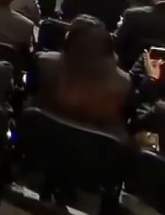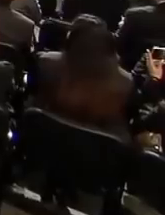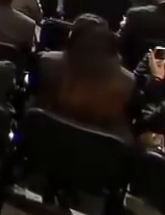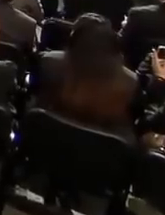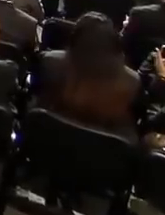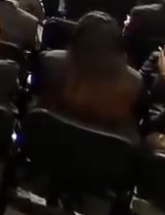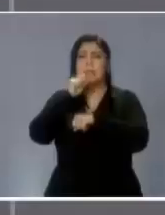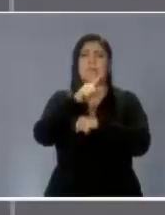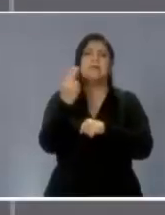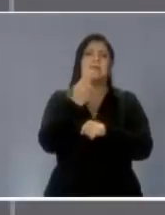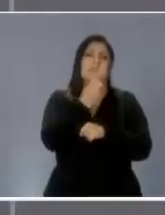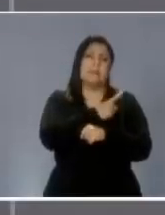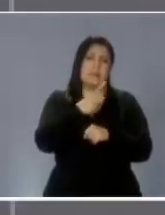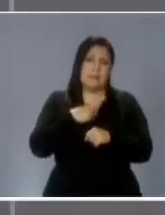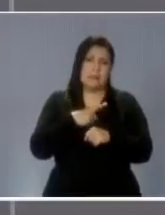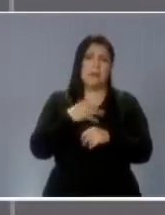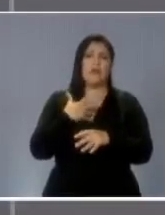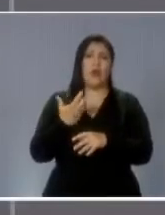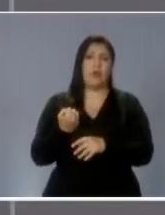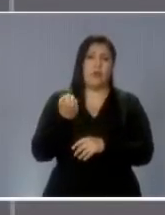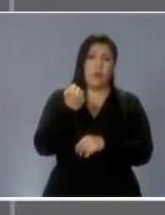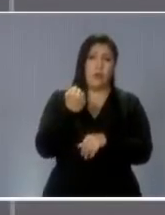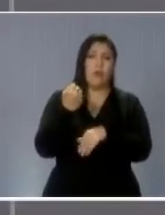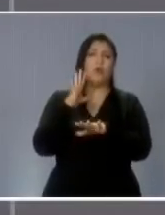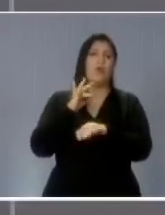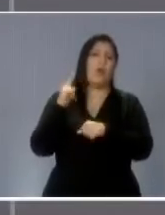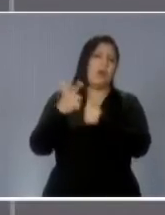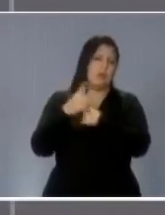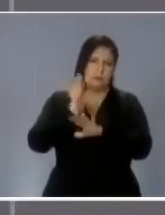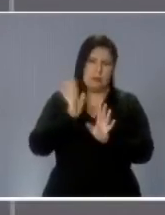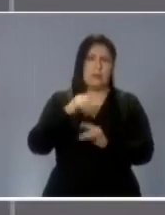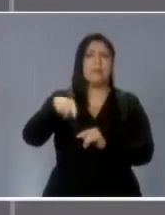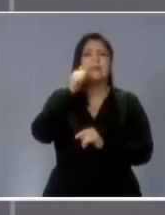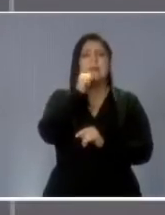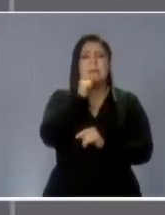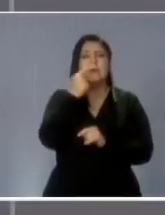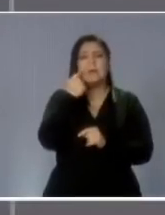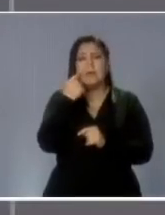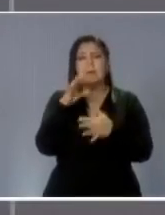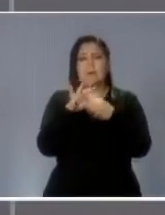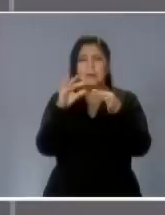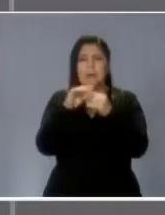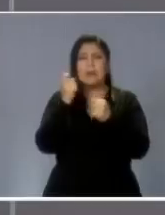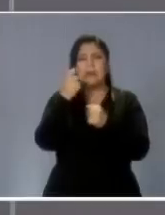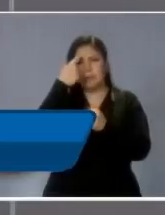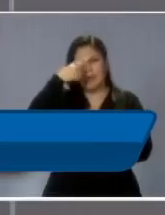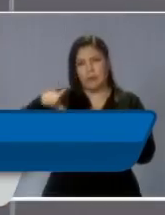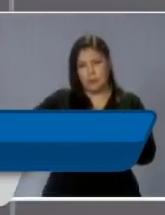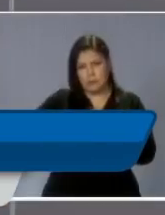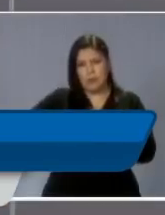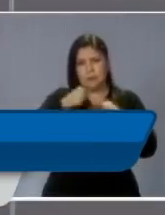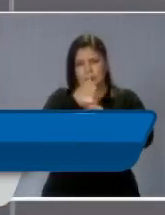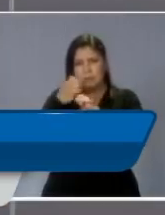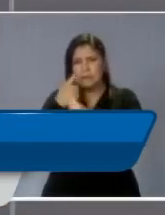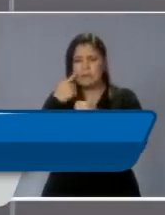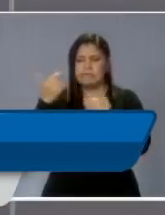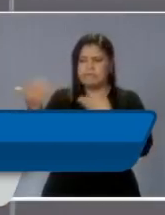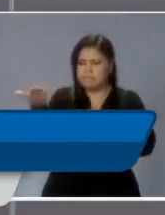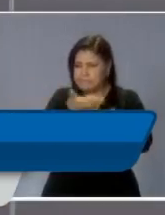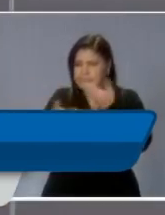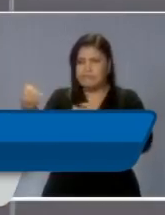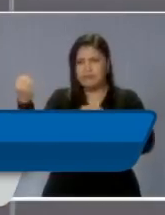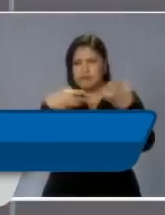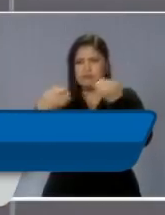vías para fortalecer las instituciones. Privilegiamos la colaboración con los gobiernos estatales, en